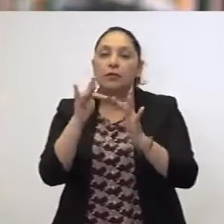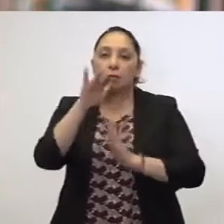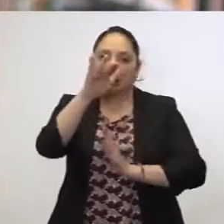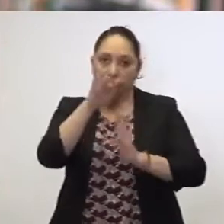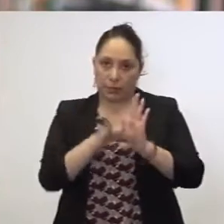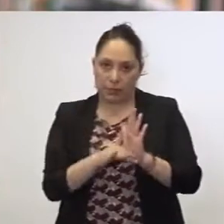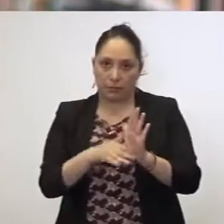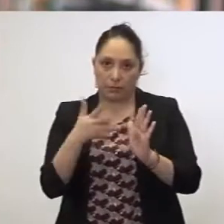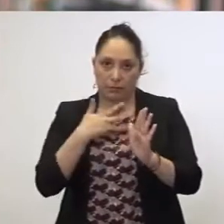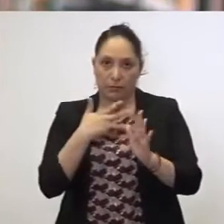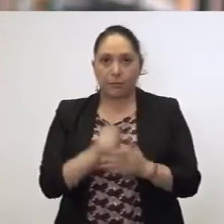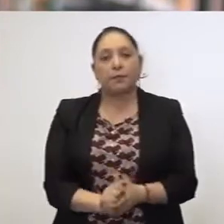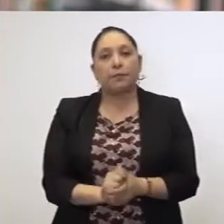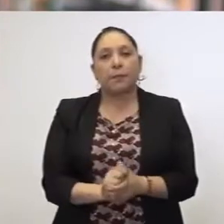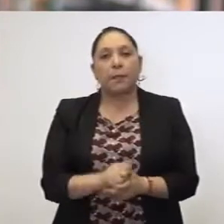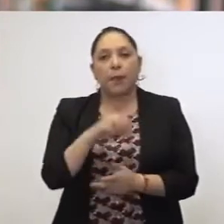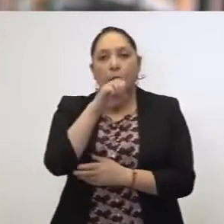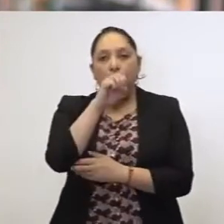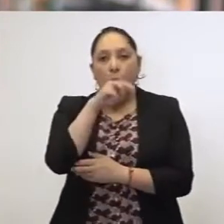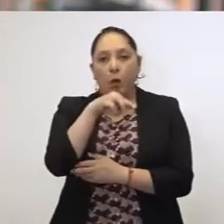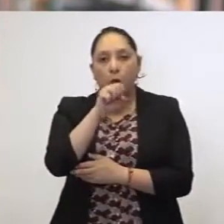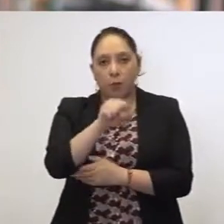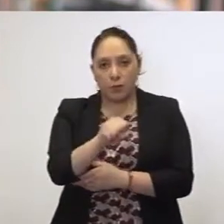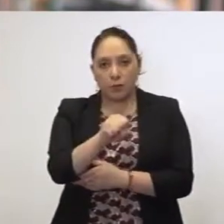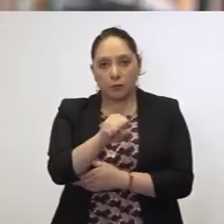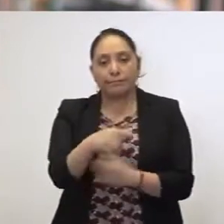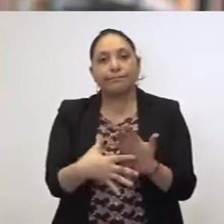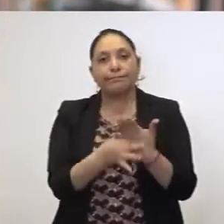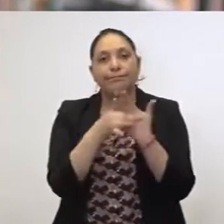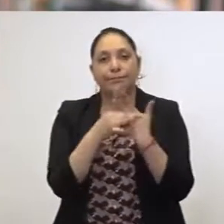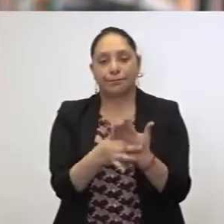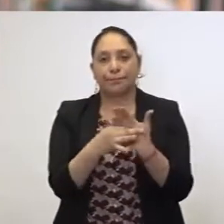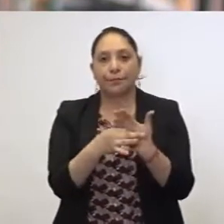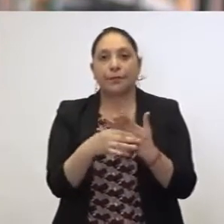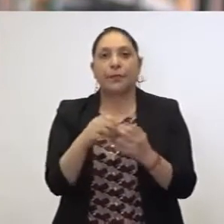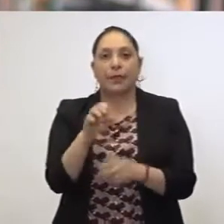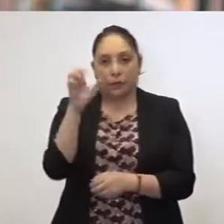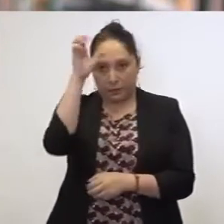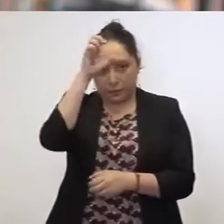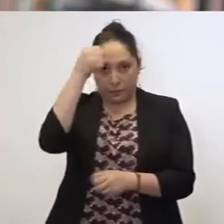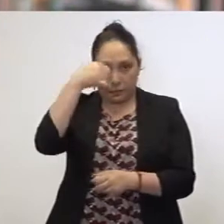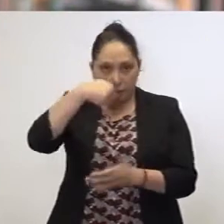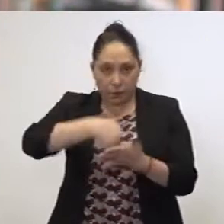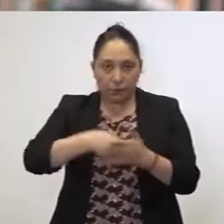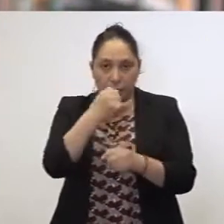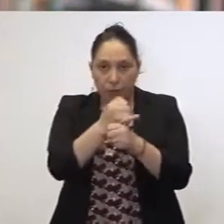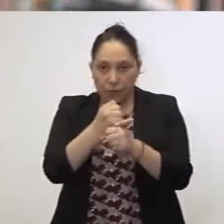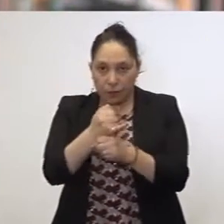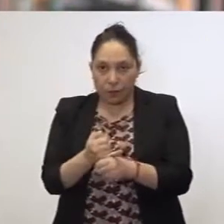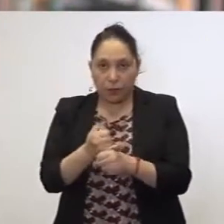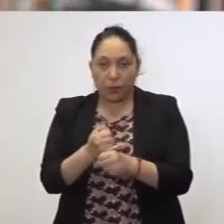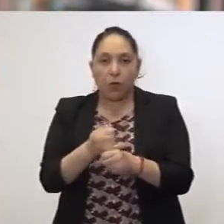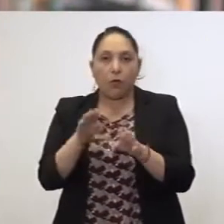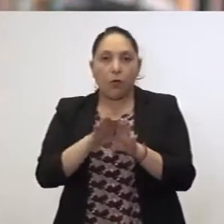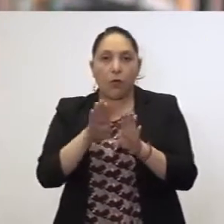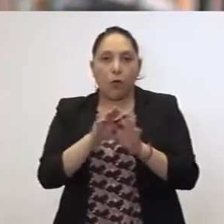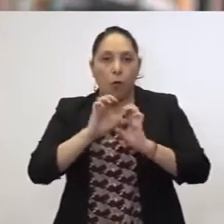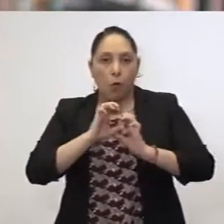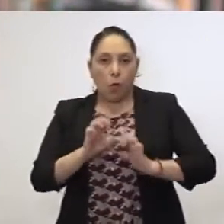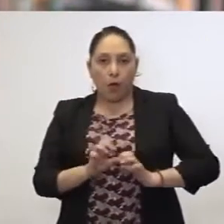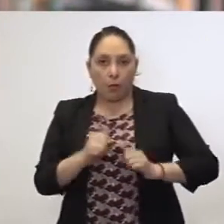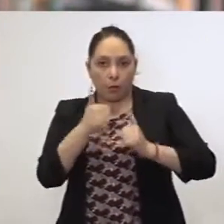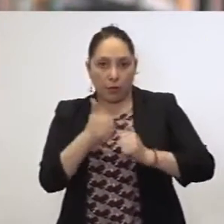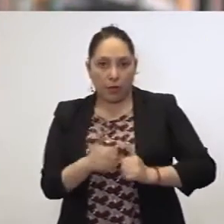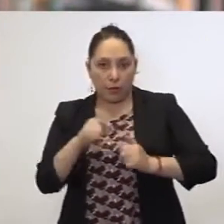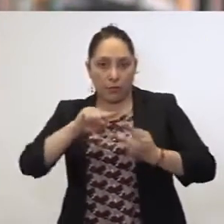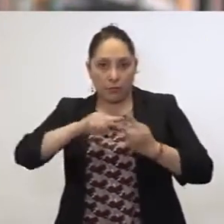De acuerdo con la Organización Mundial de la Salud, los estudios científicos establecen que el periodo de incubación del